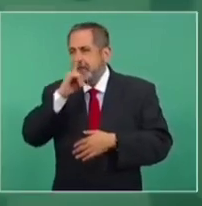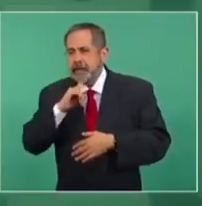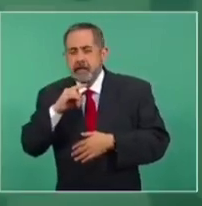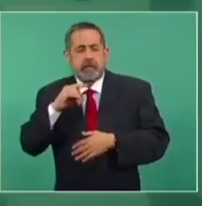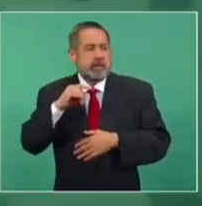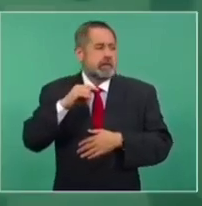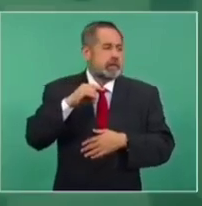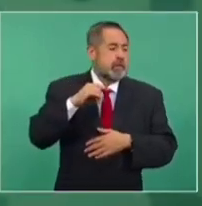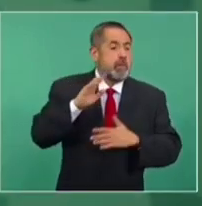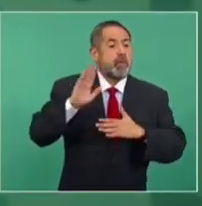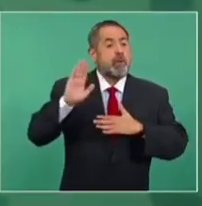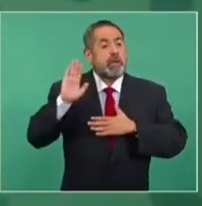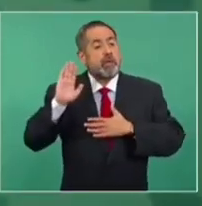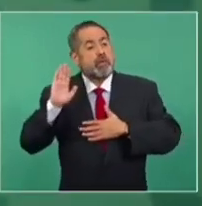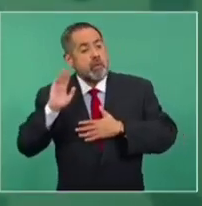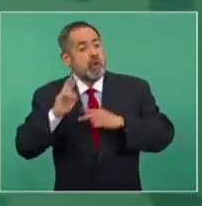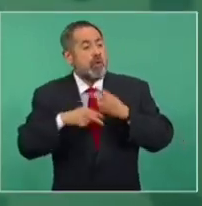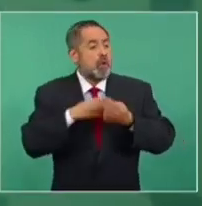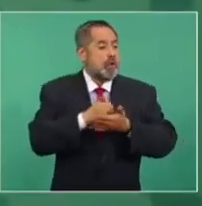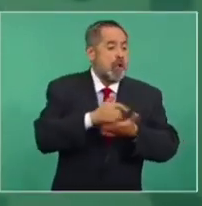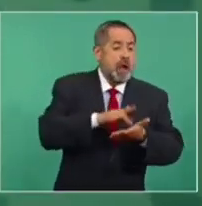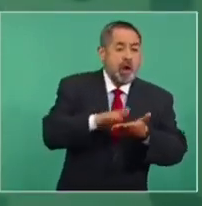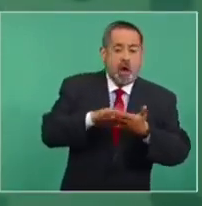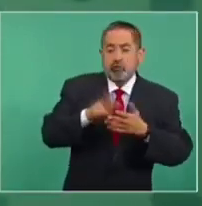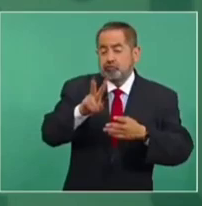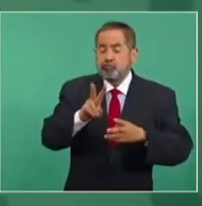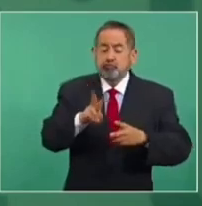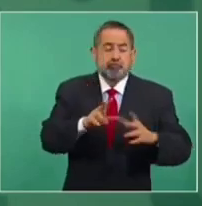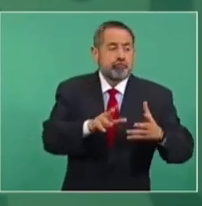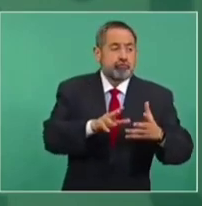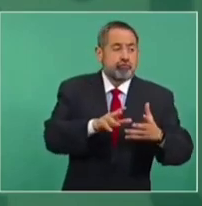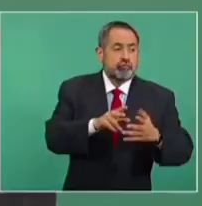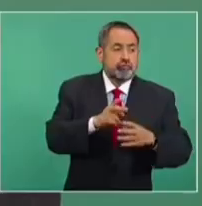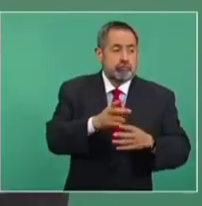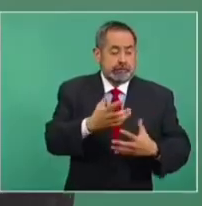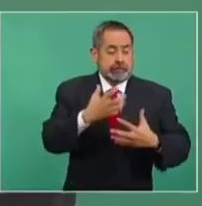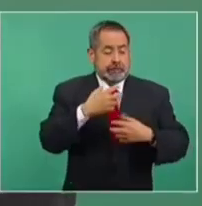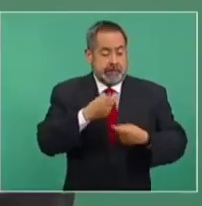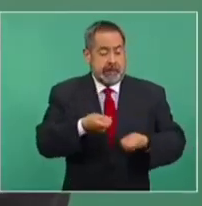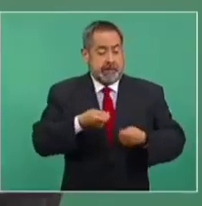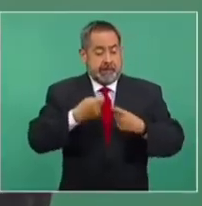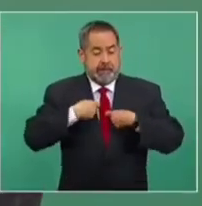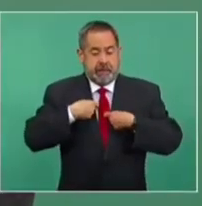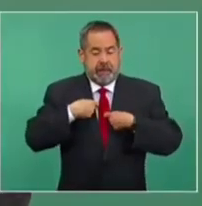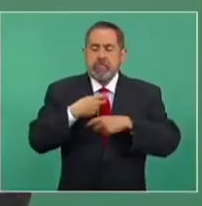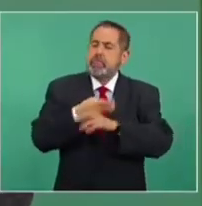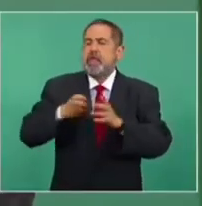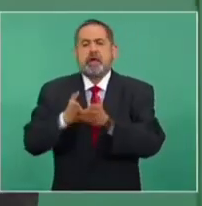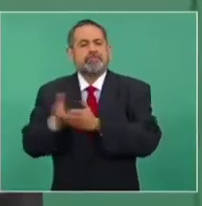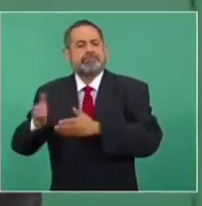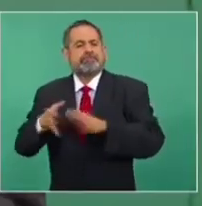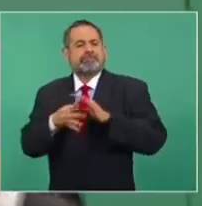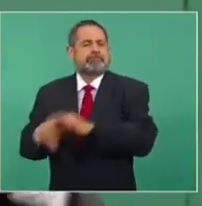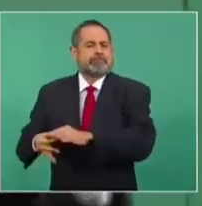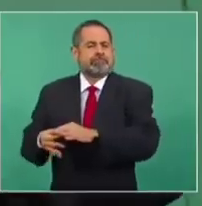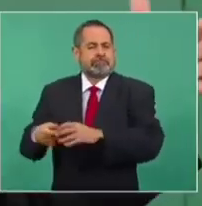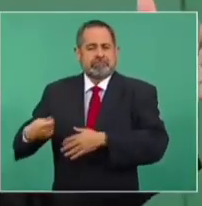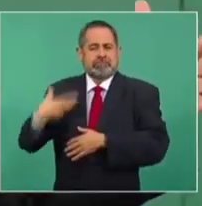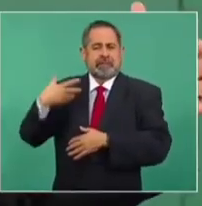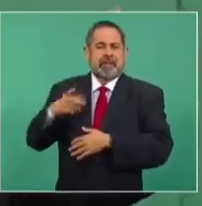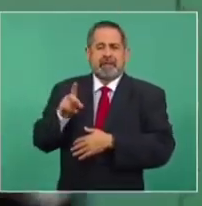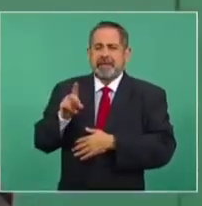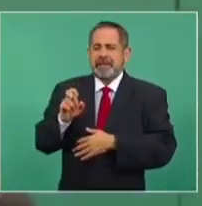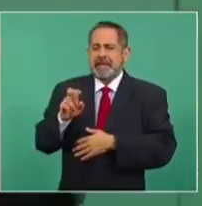ya es la derecha, ya todo lo que